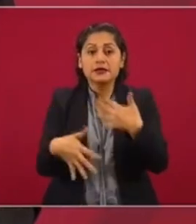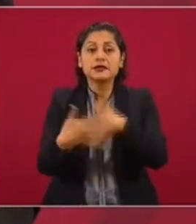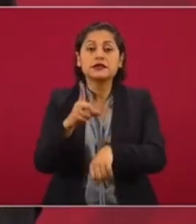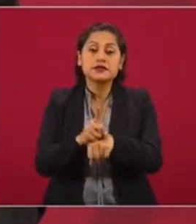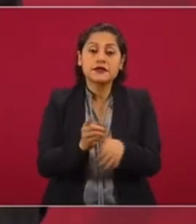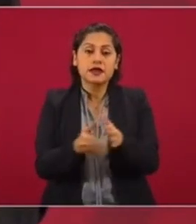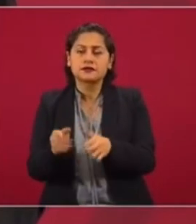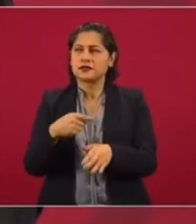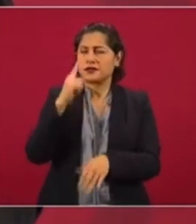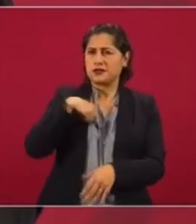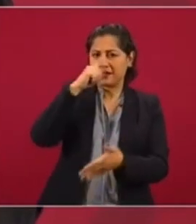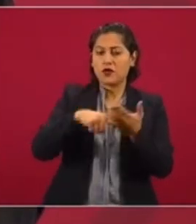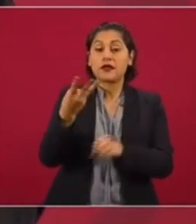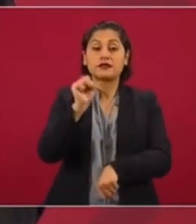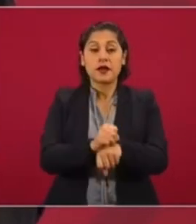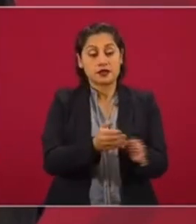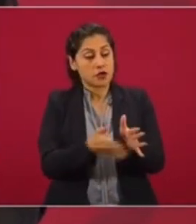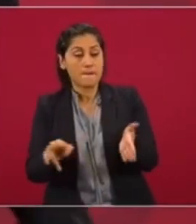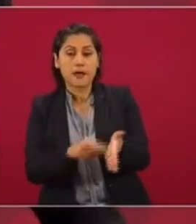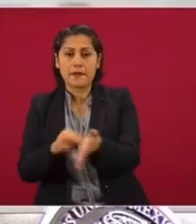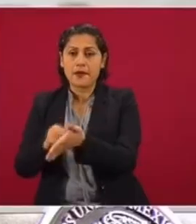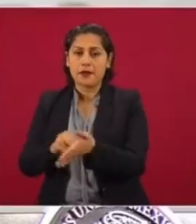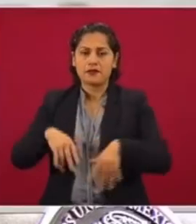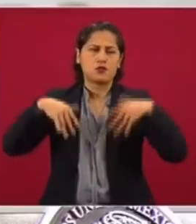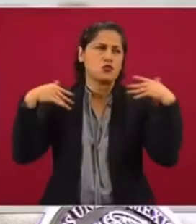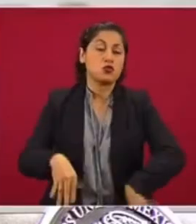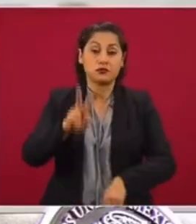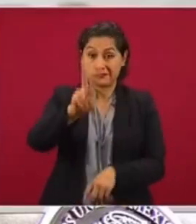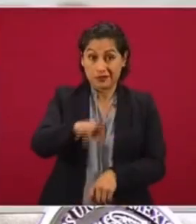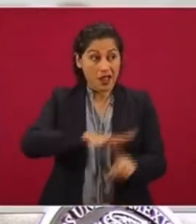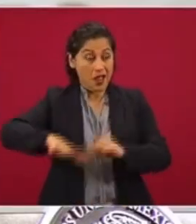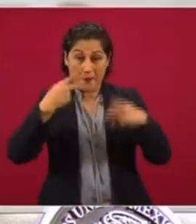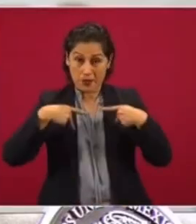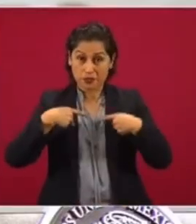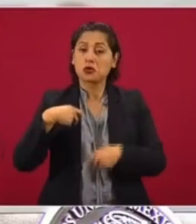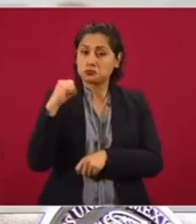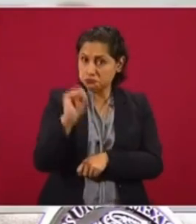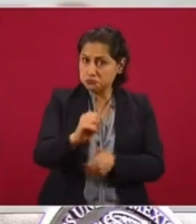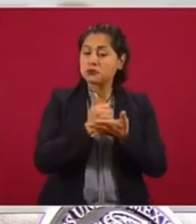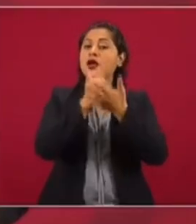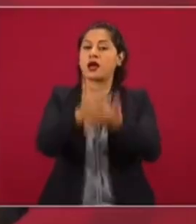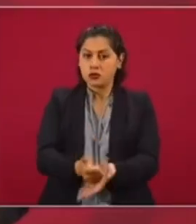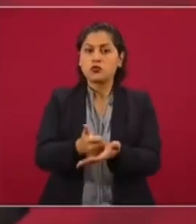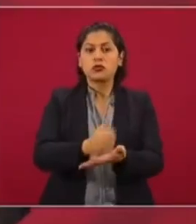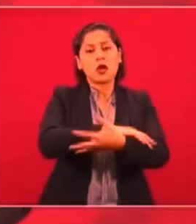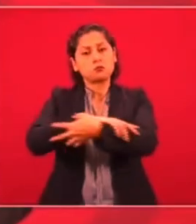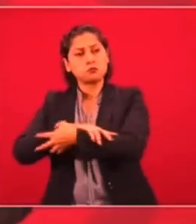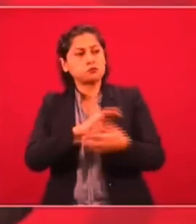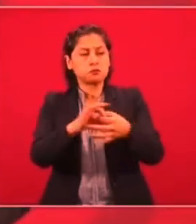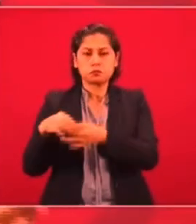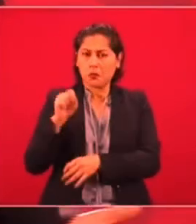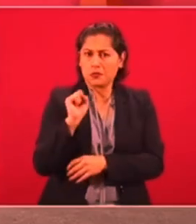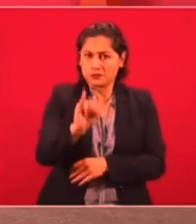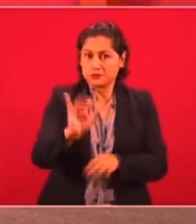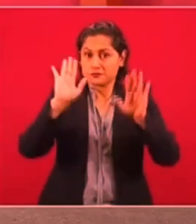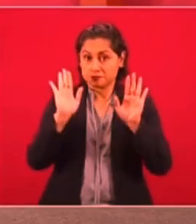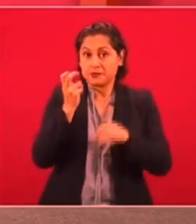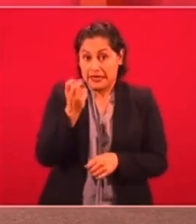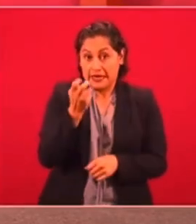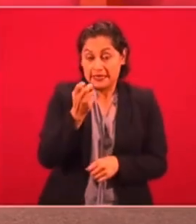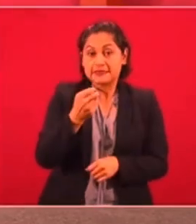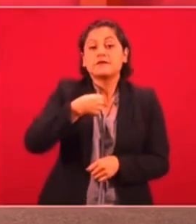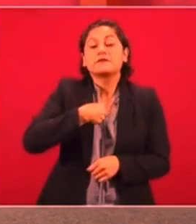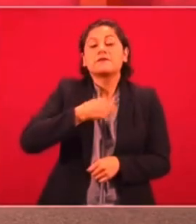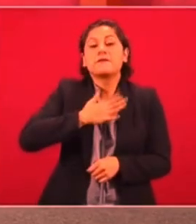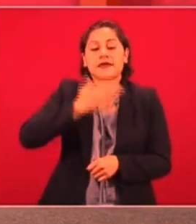o en tres semanas. No, la gente ayuda, apoya, colabora. Ahora, es la convocatoria que yo